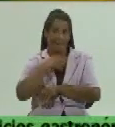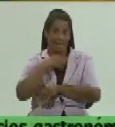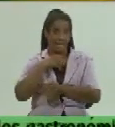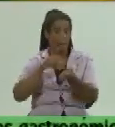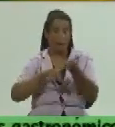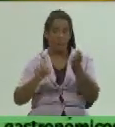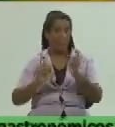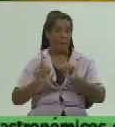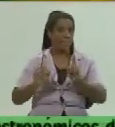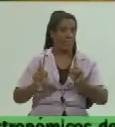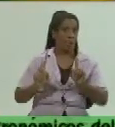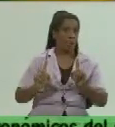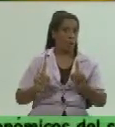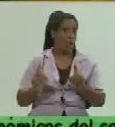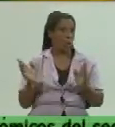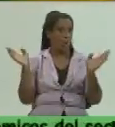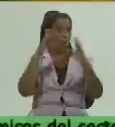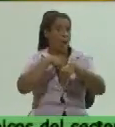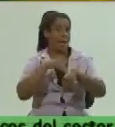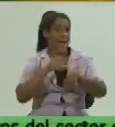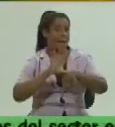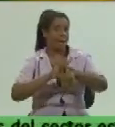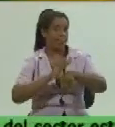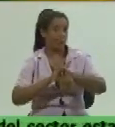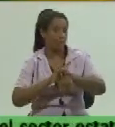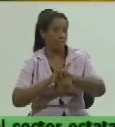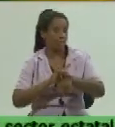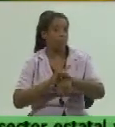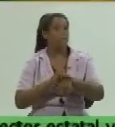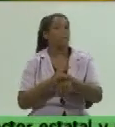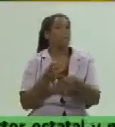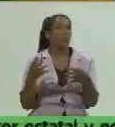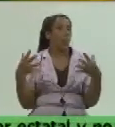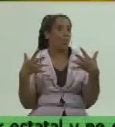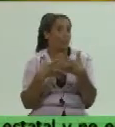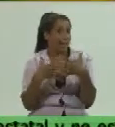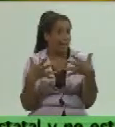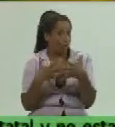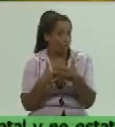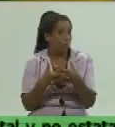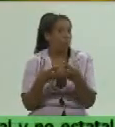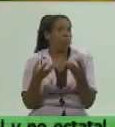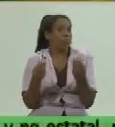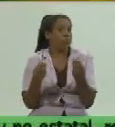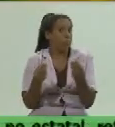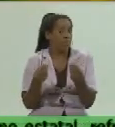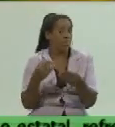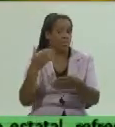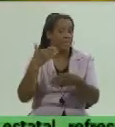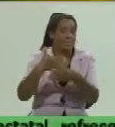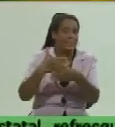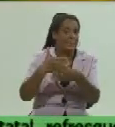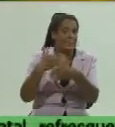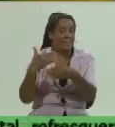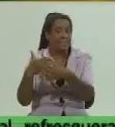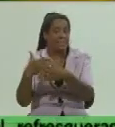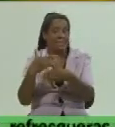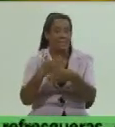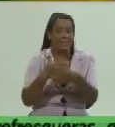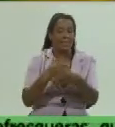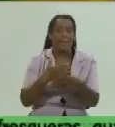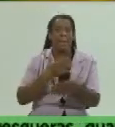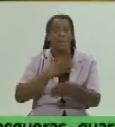que no tengamos casos que tenemos un número importante de contactos que eso está limitando también hasta el propio desarrollo